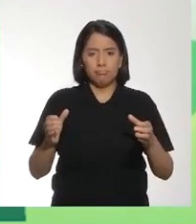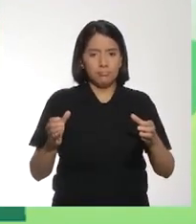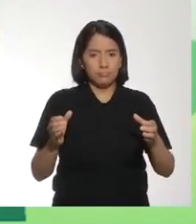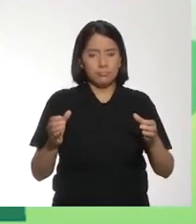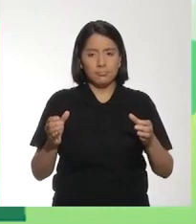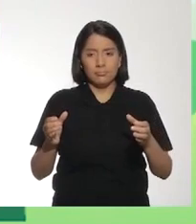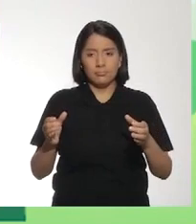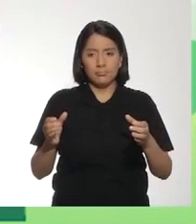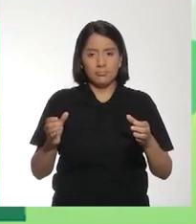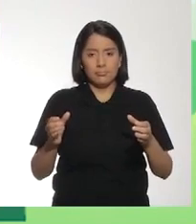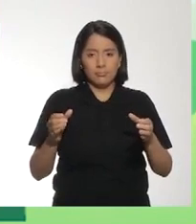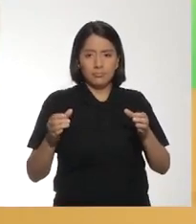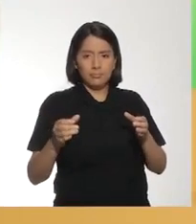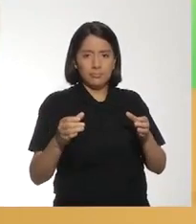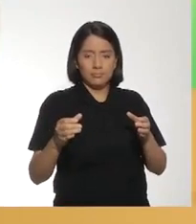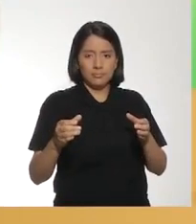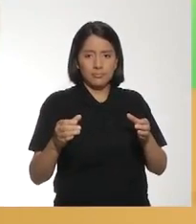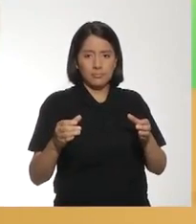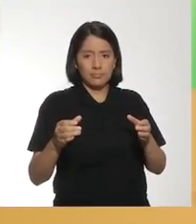Para que, ahí.